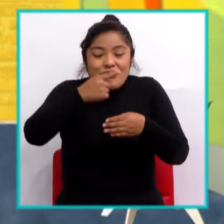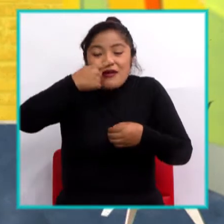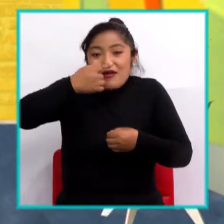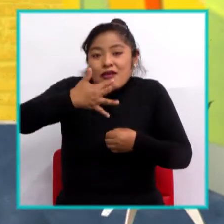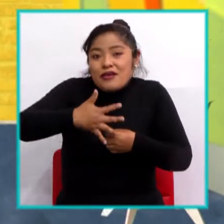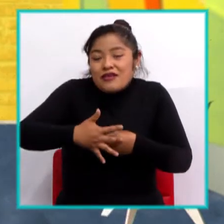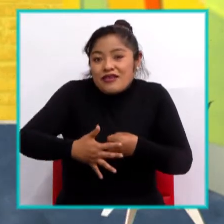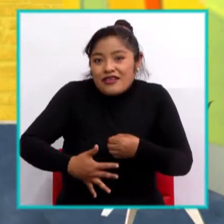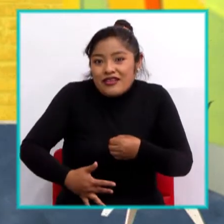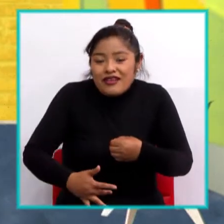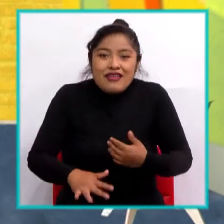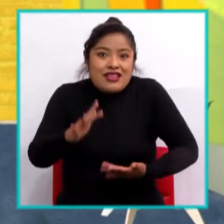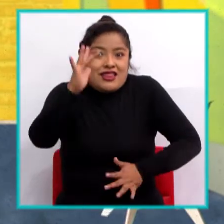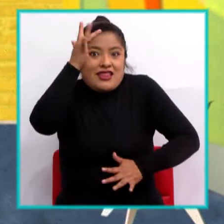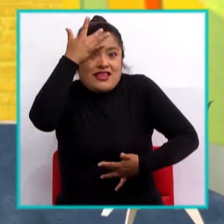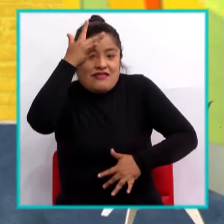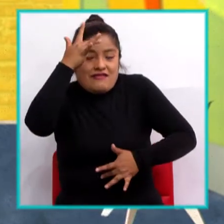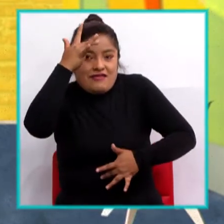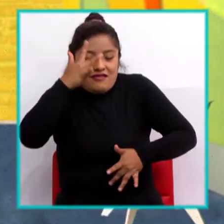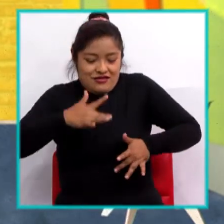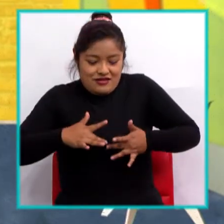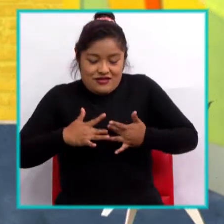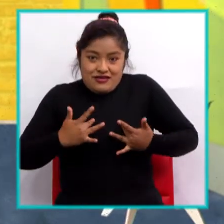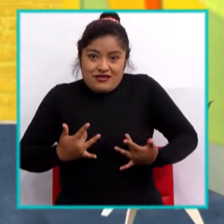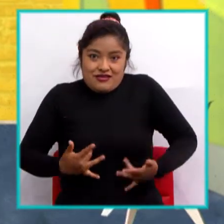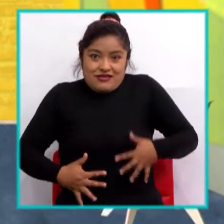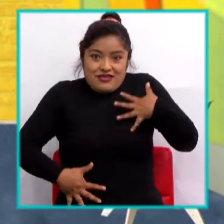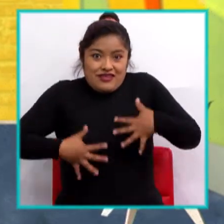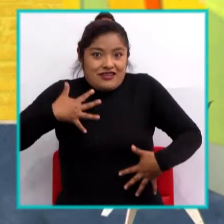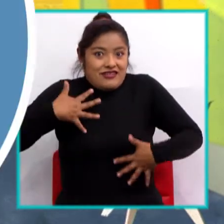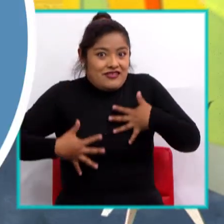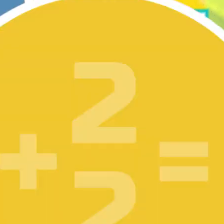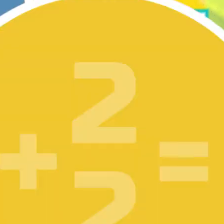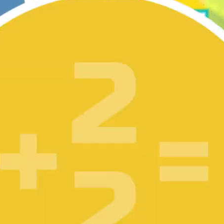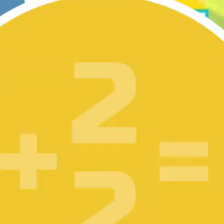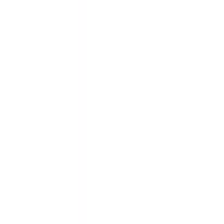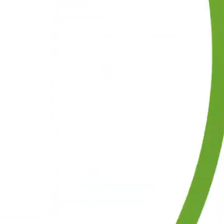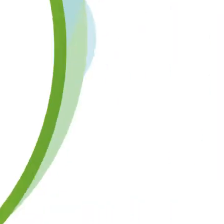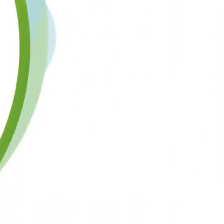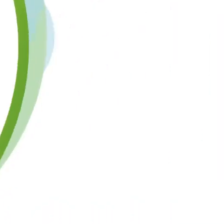las patologías del sistema circulatorio y su prevención.